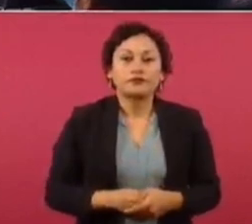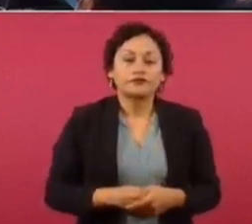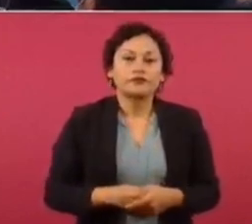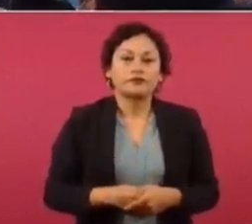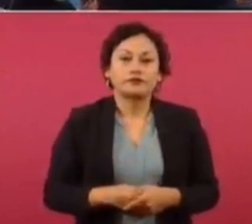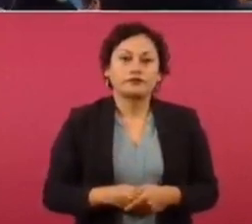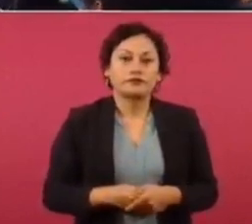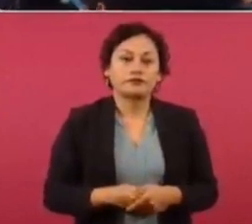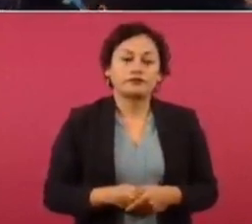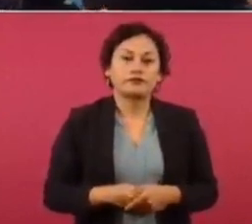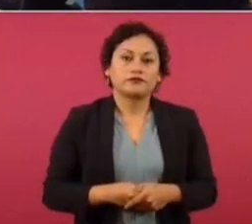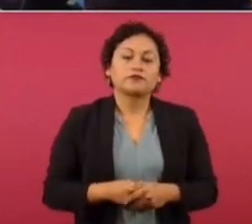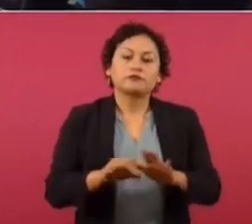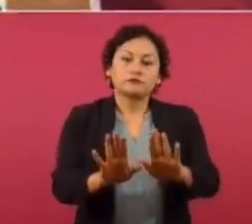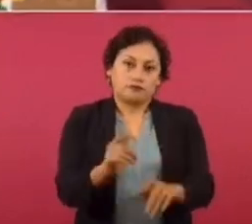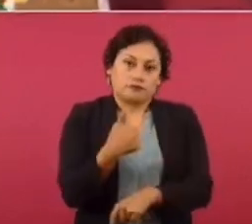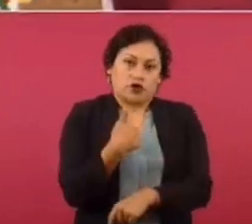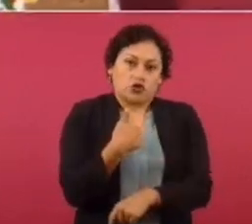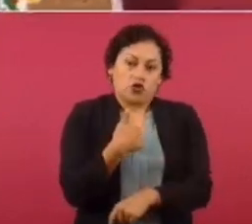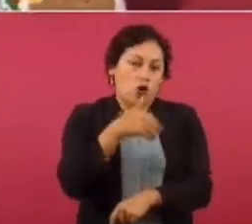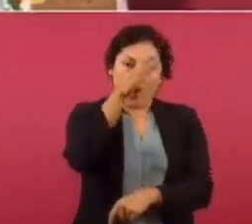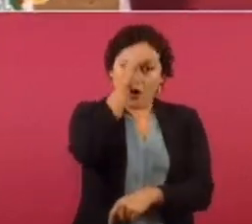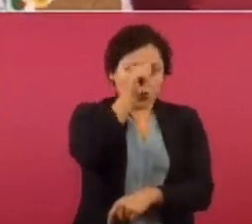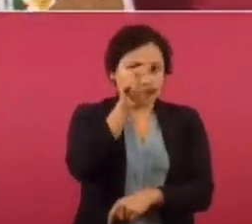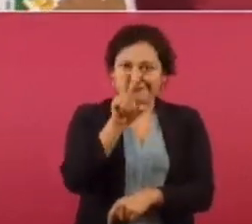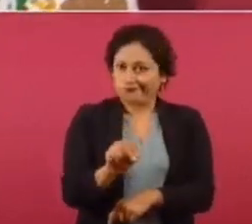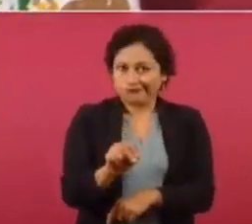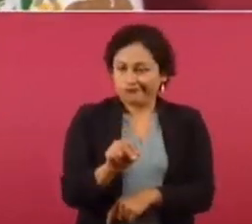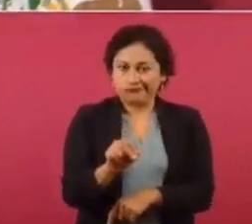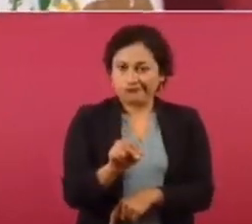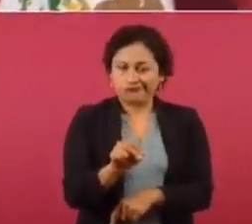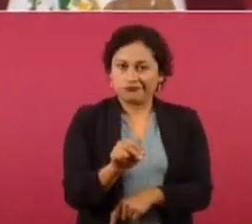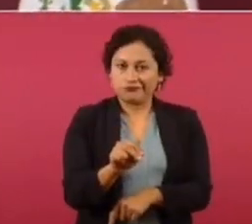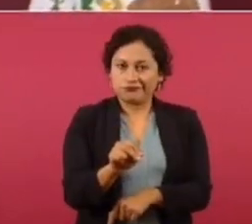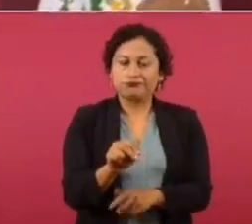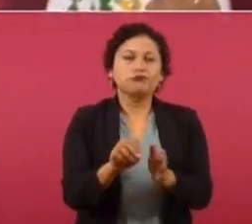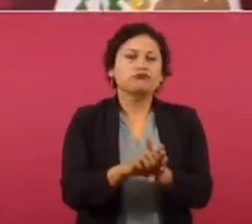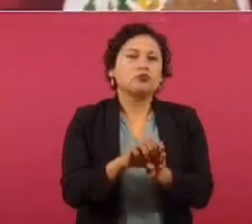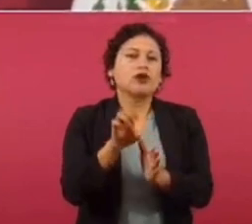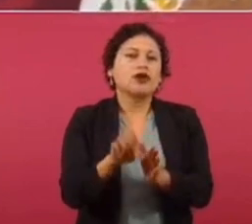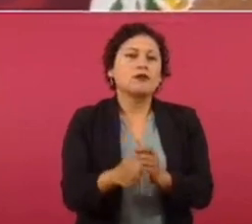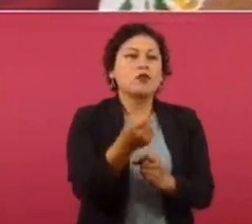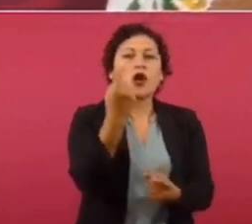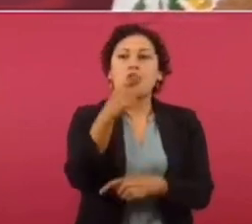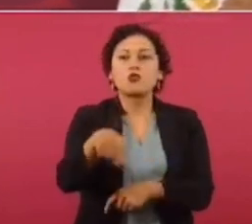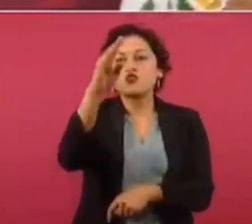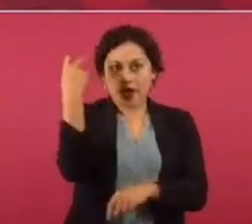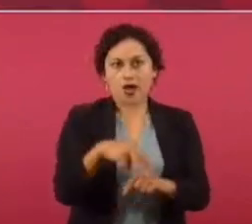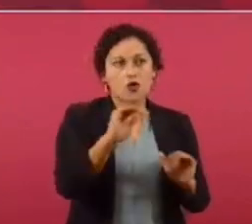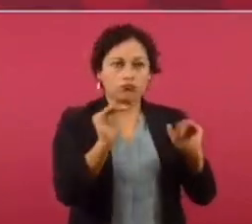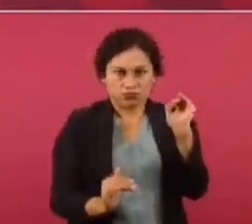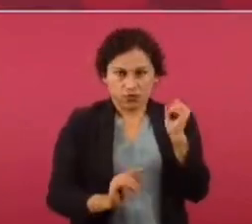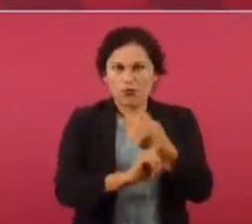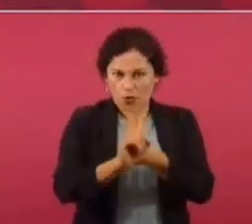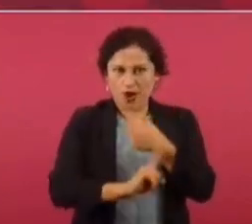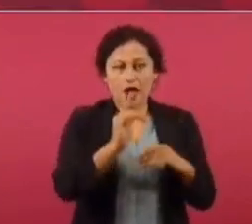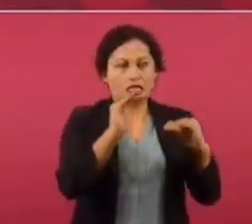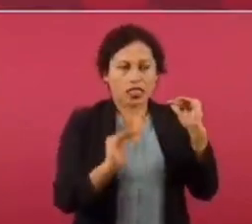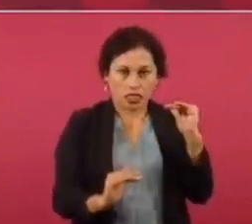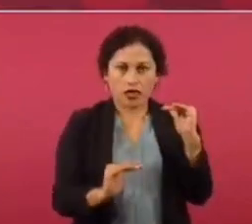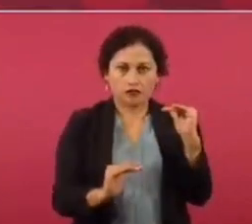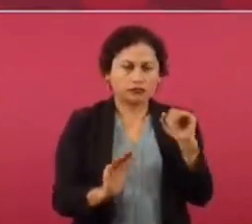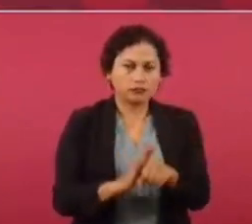no estoy del todo de acuerdo en que se piense que los problemas de desigualdad en México se